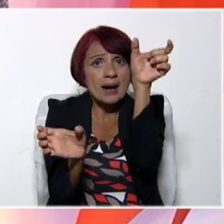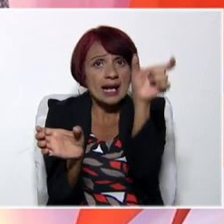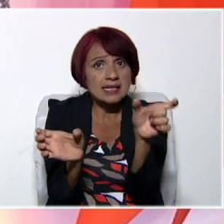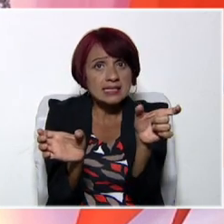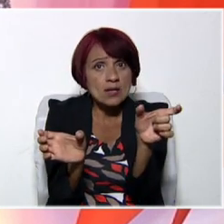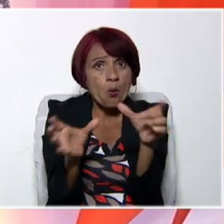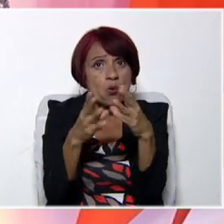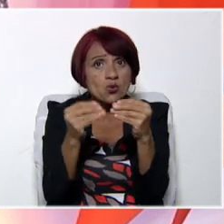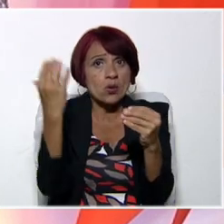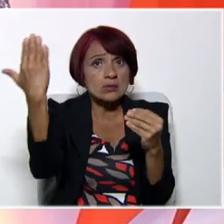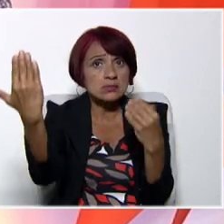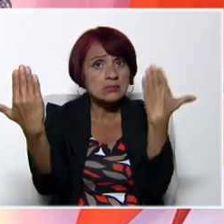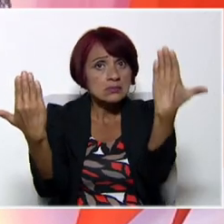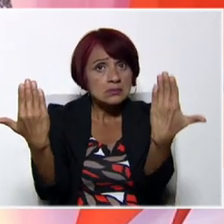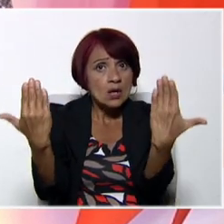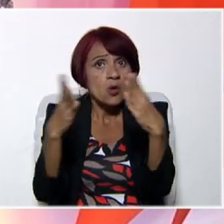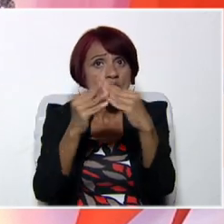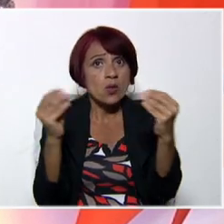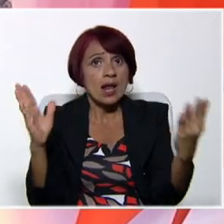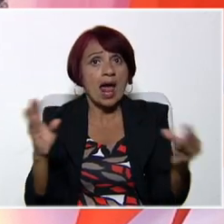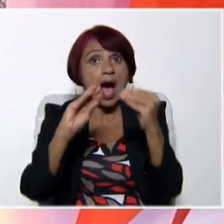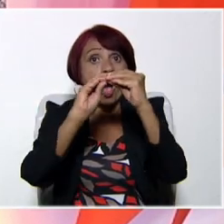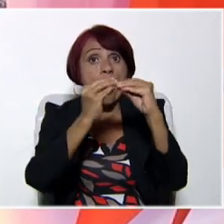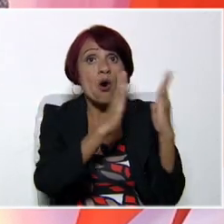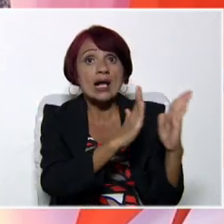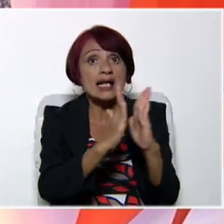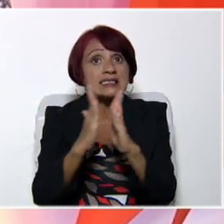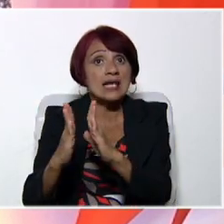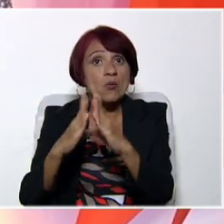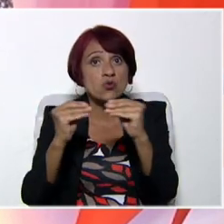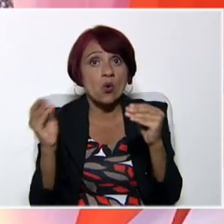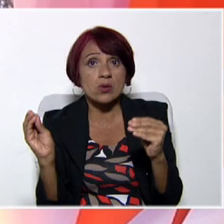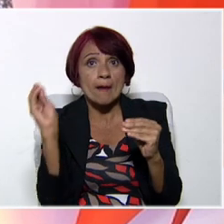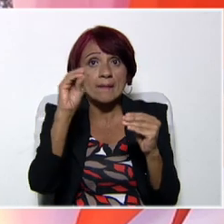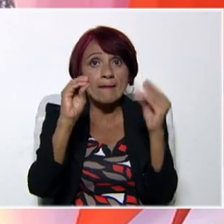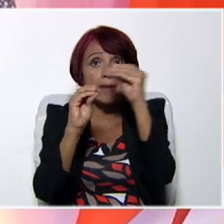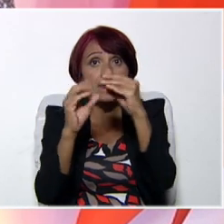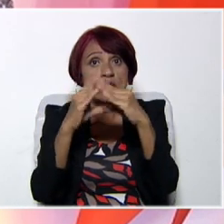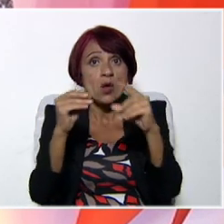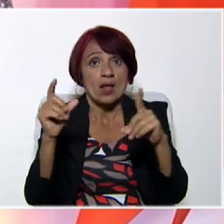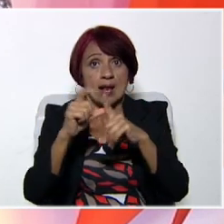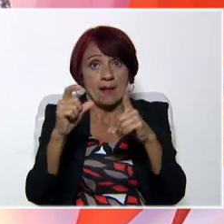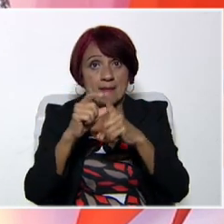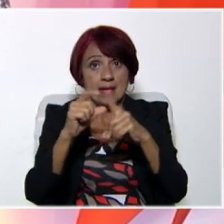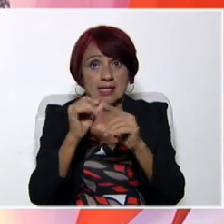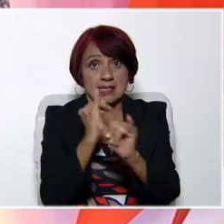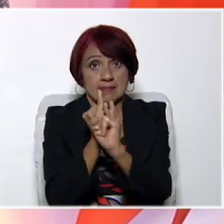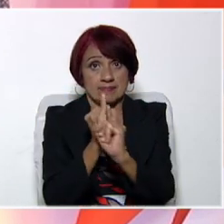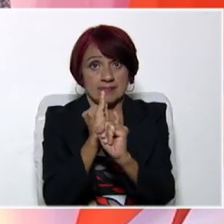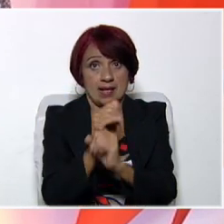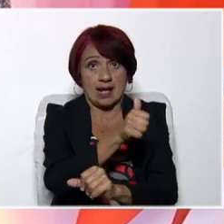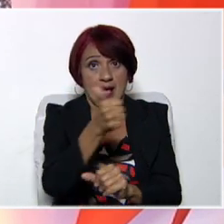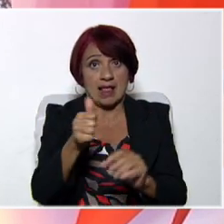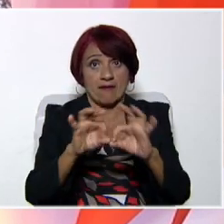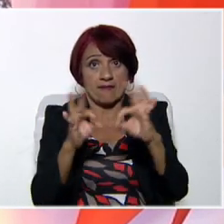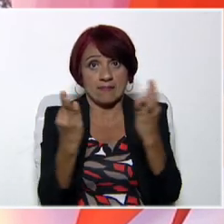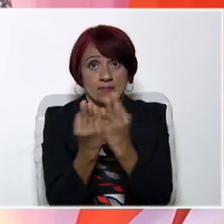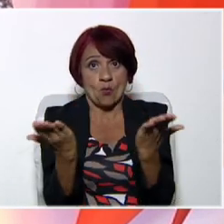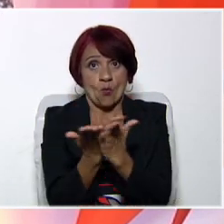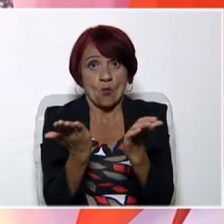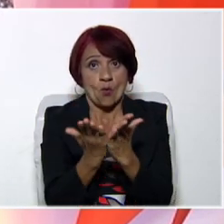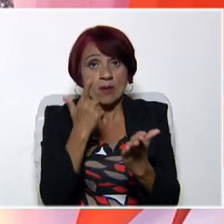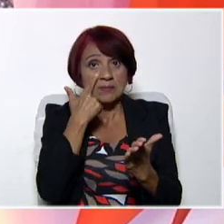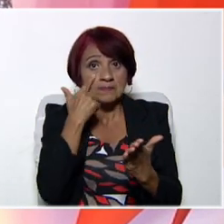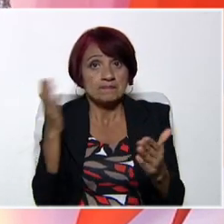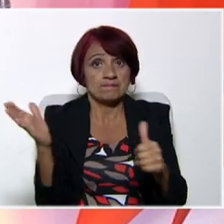entonces la información, la organizamos, importante hacer uso de la página web Cada Familia Una Escuela, donde allí